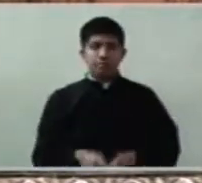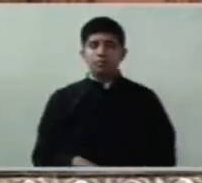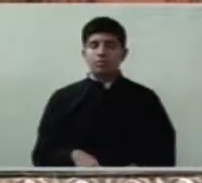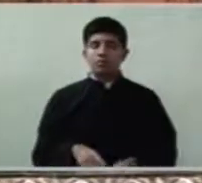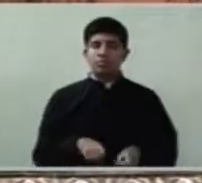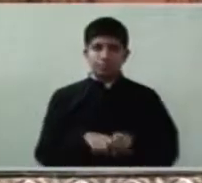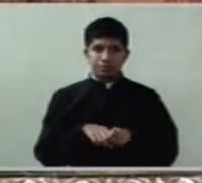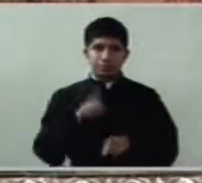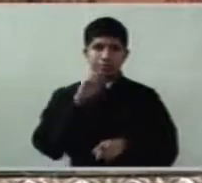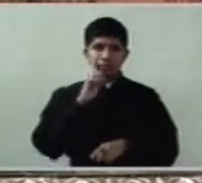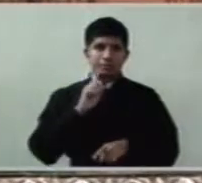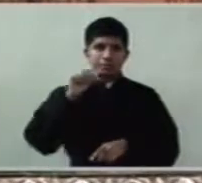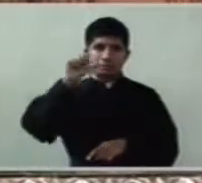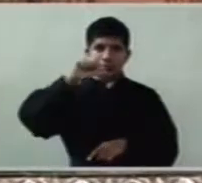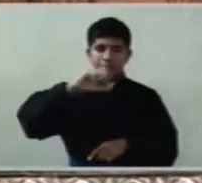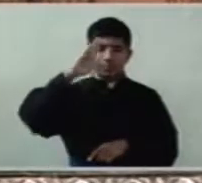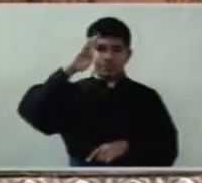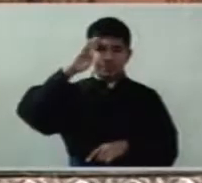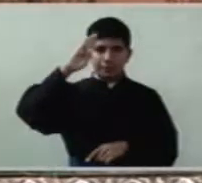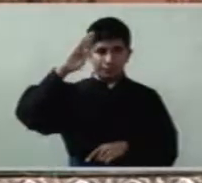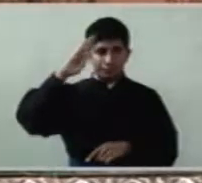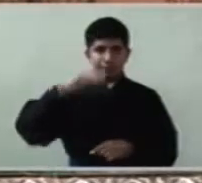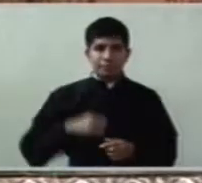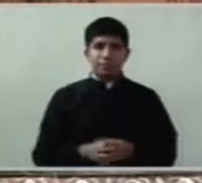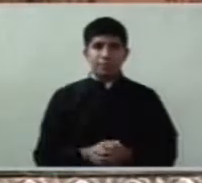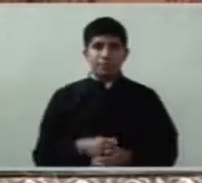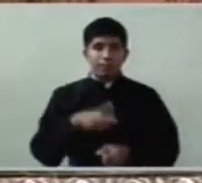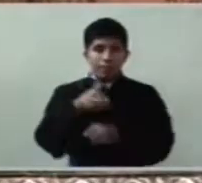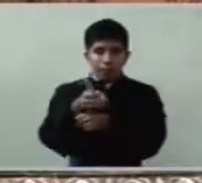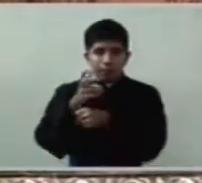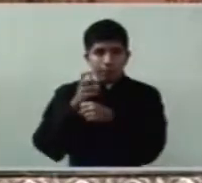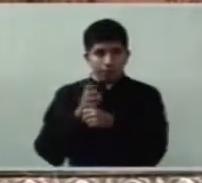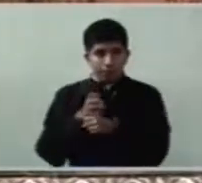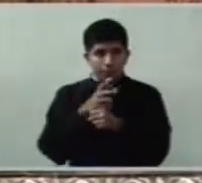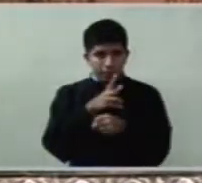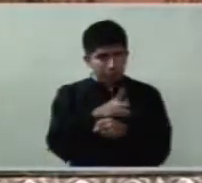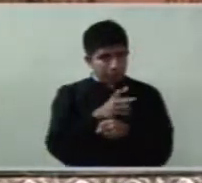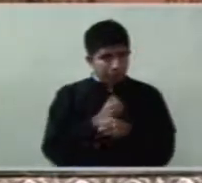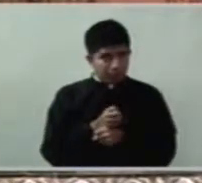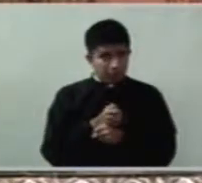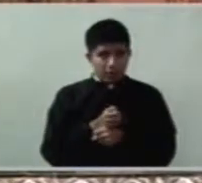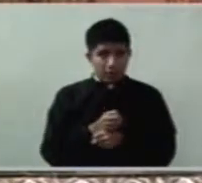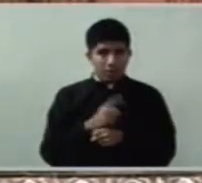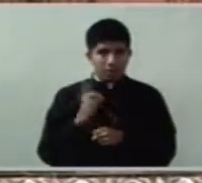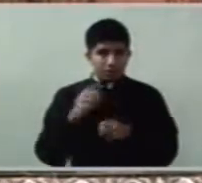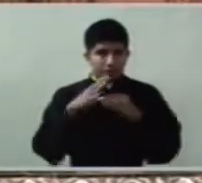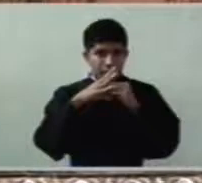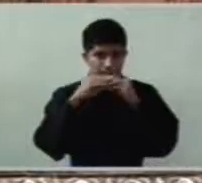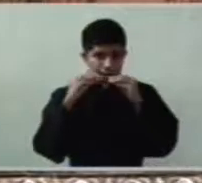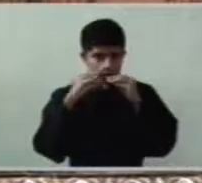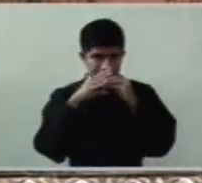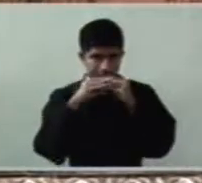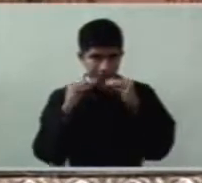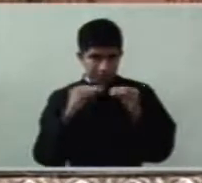hoy el Señor nos invita a hacer frutos buenos